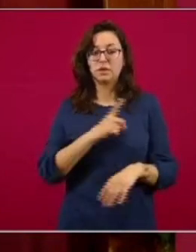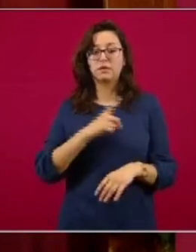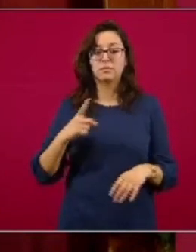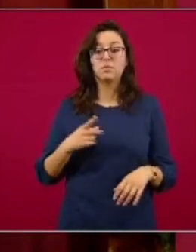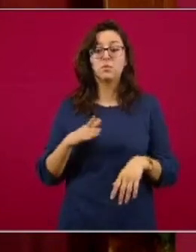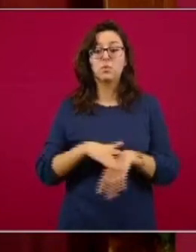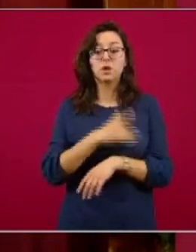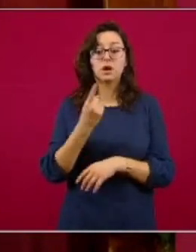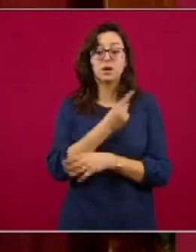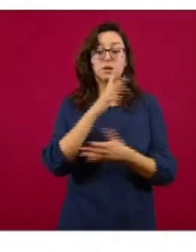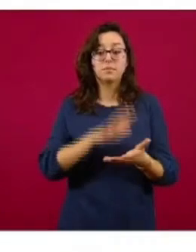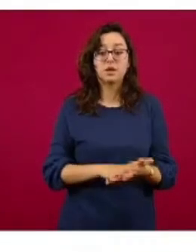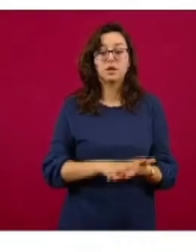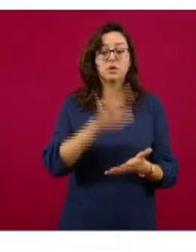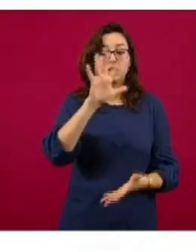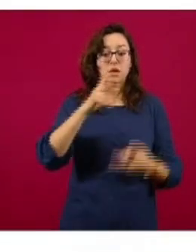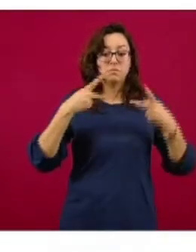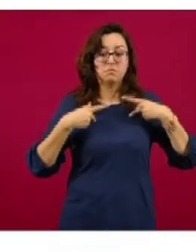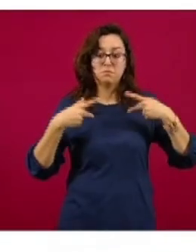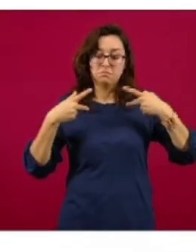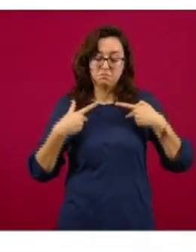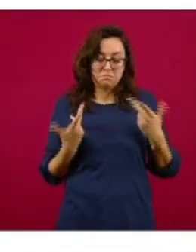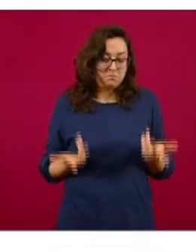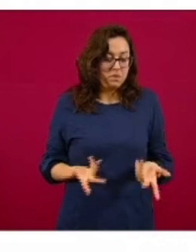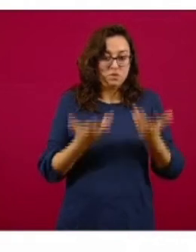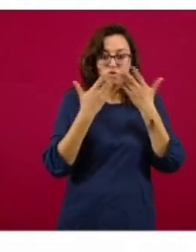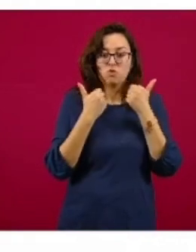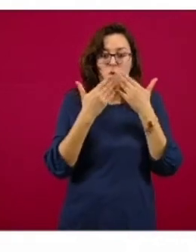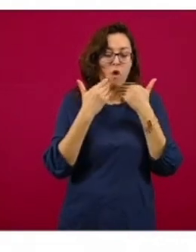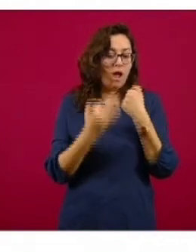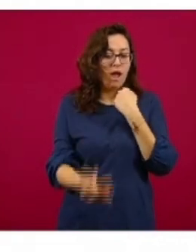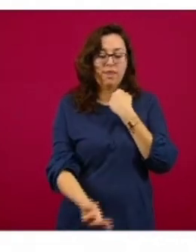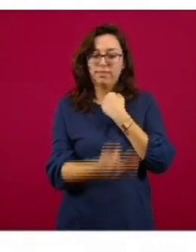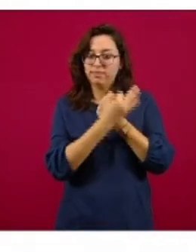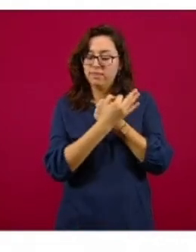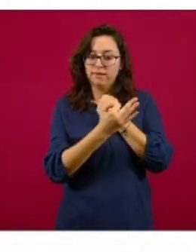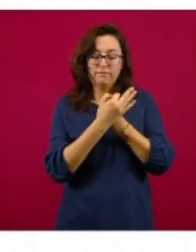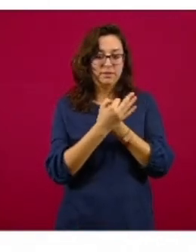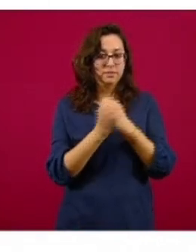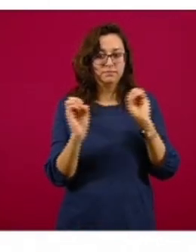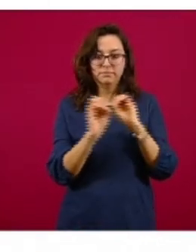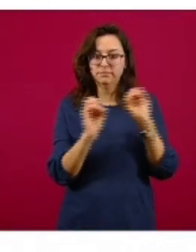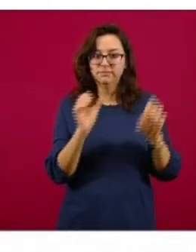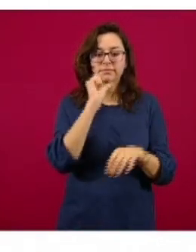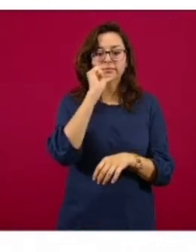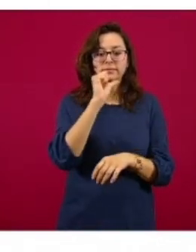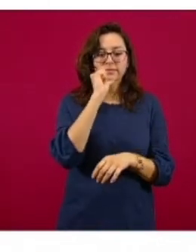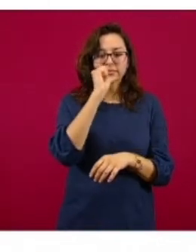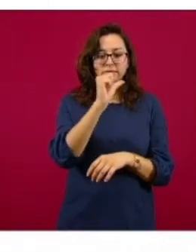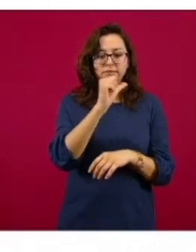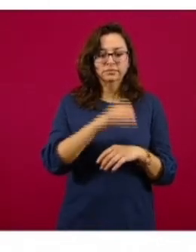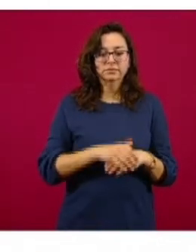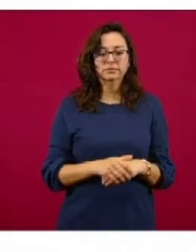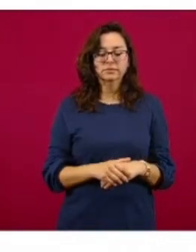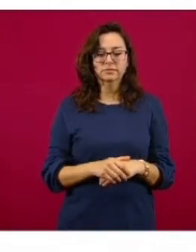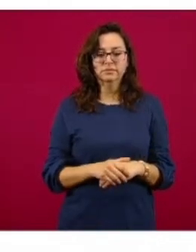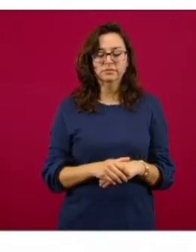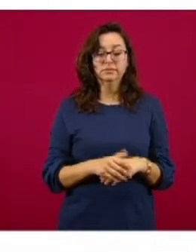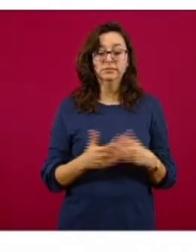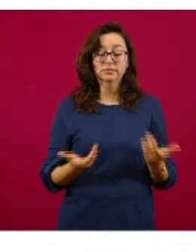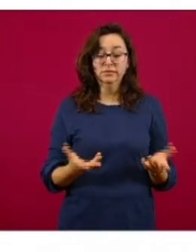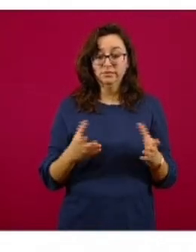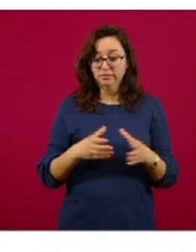gran mayoría estamos totalmente vulnerables a la infección. Pero además del